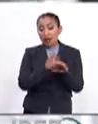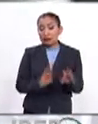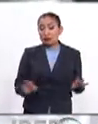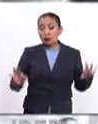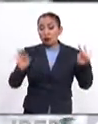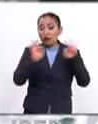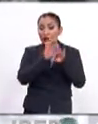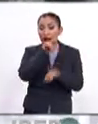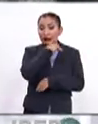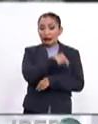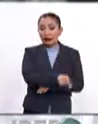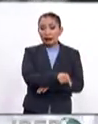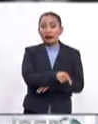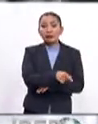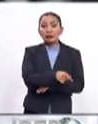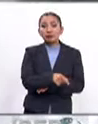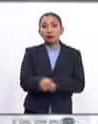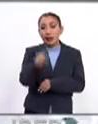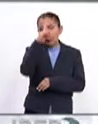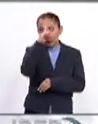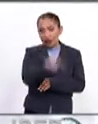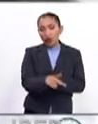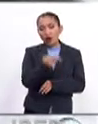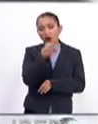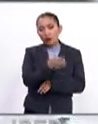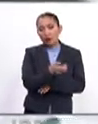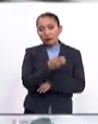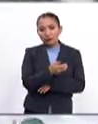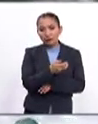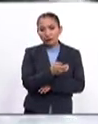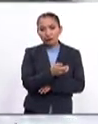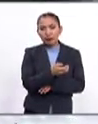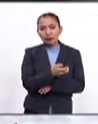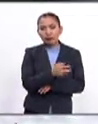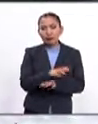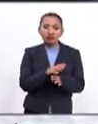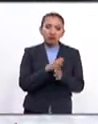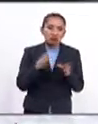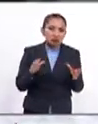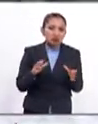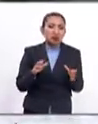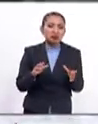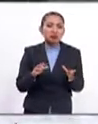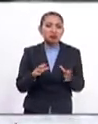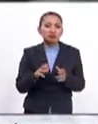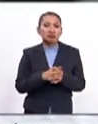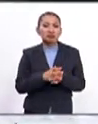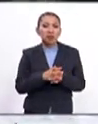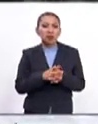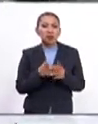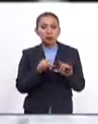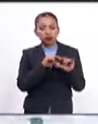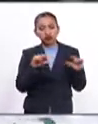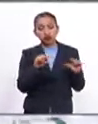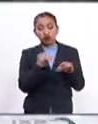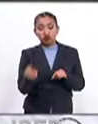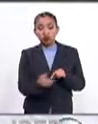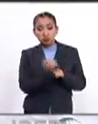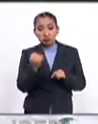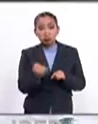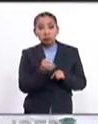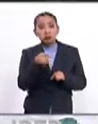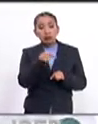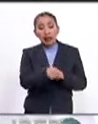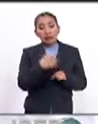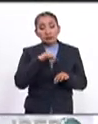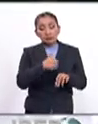más importantes de México, con esta gran etiqueta, por fortuna, de